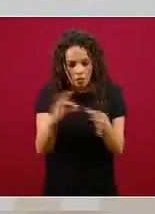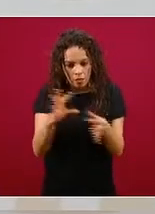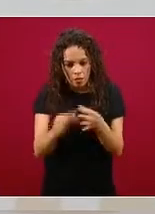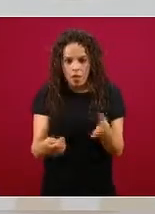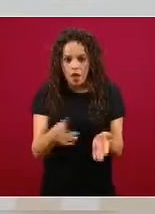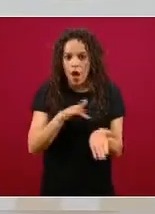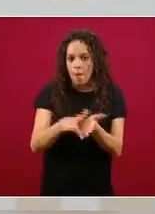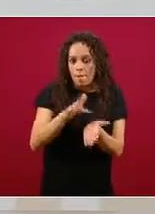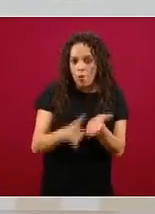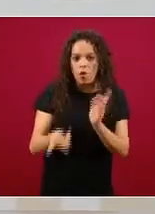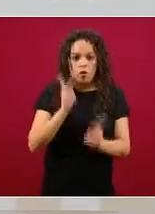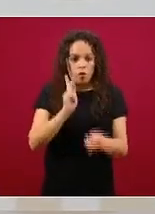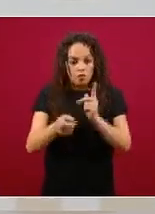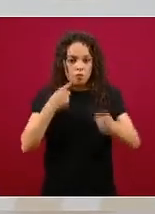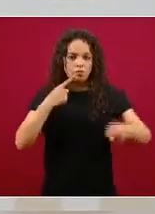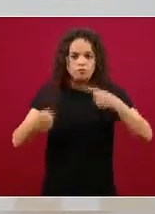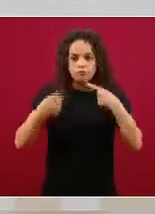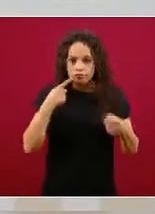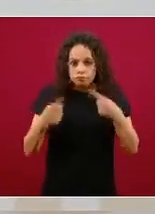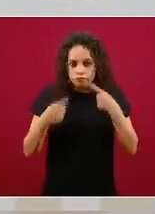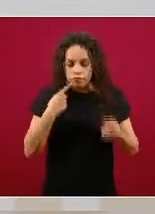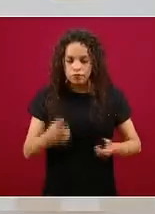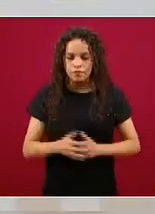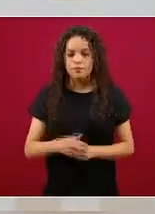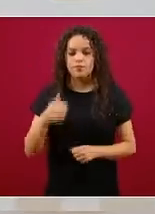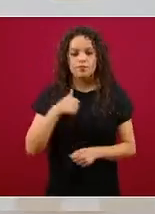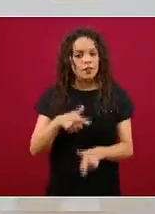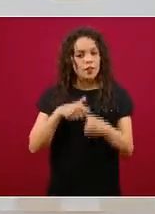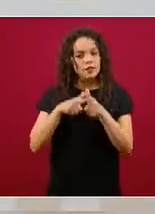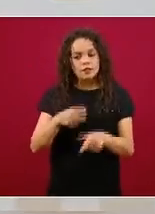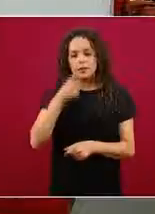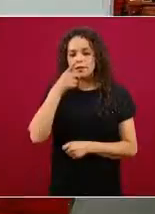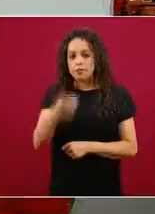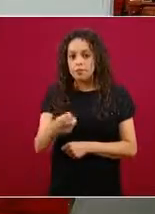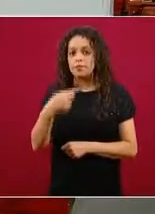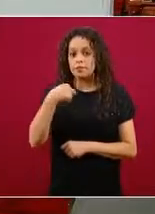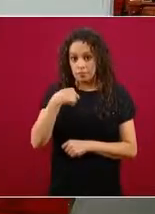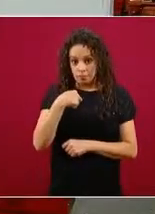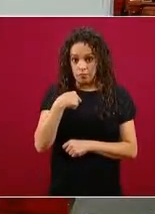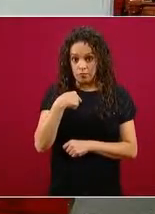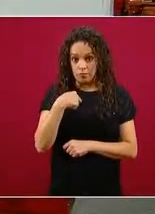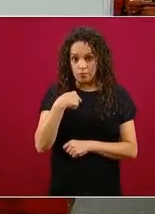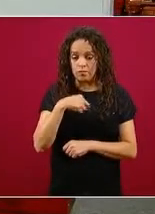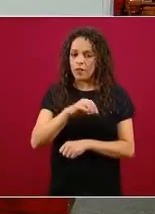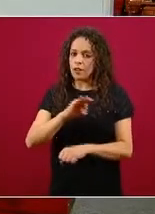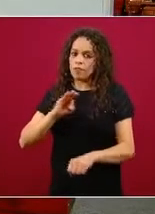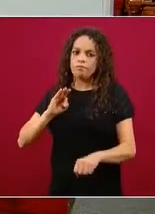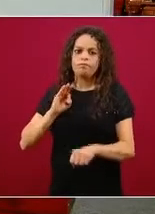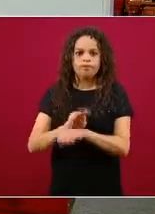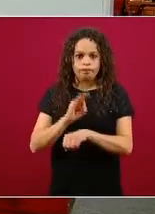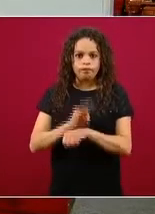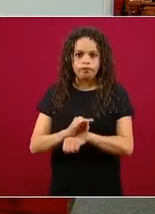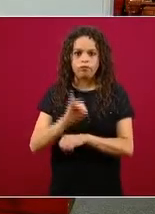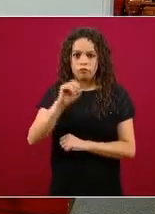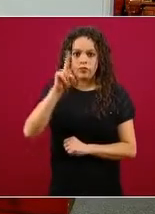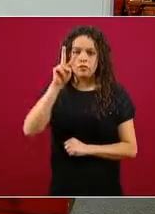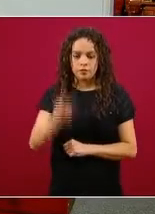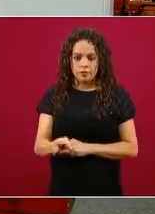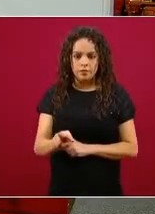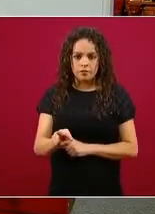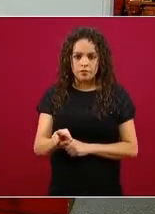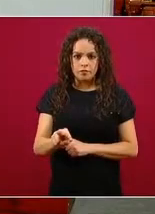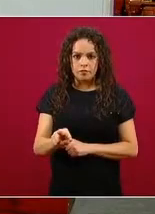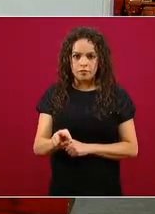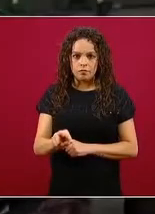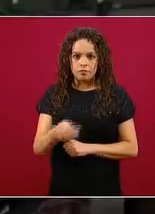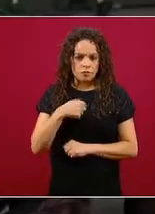diálogo e insistimos respaldamos como gobierno federal respaldamos a todos nuestros y los hablamos en